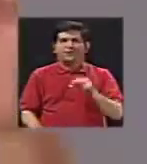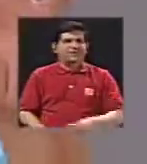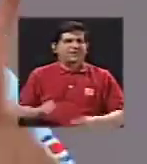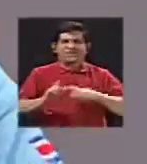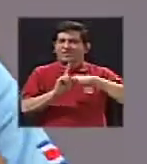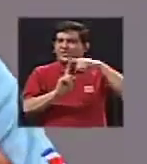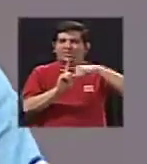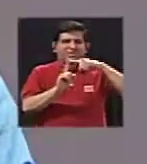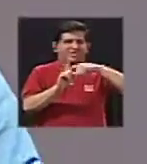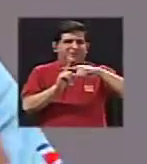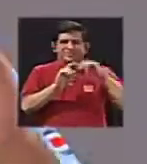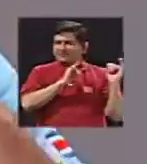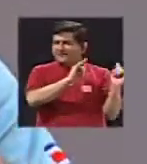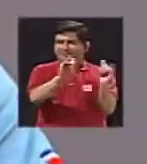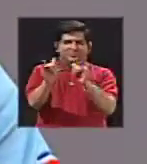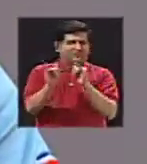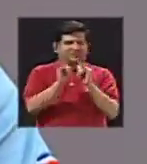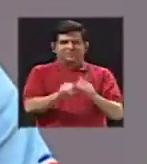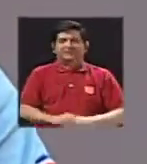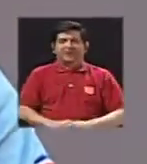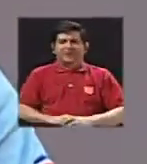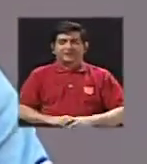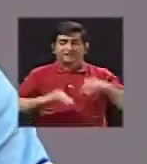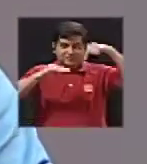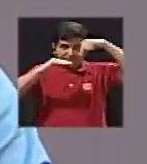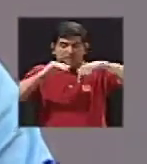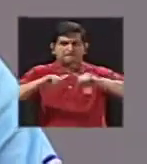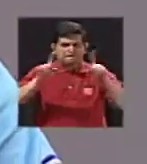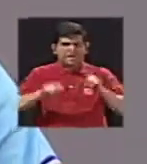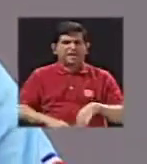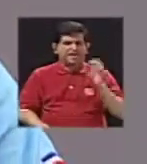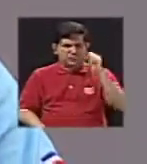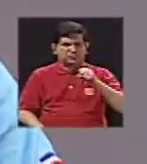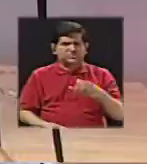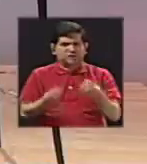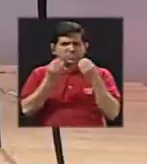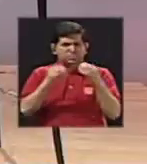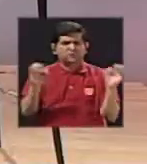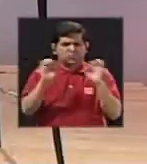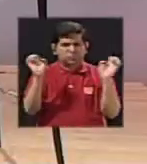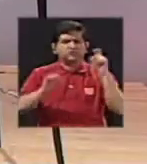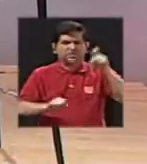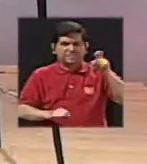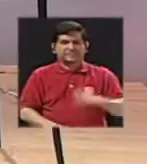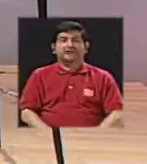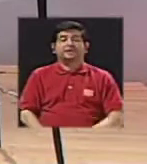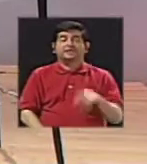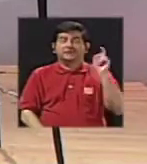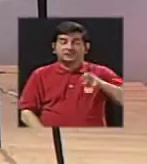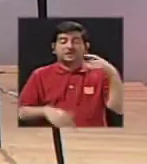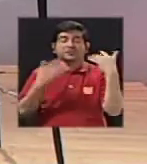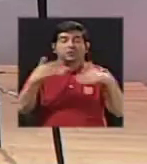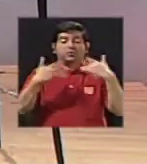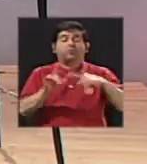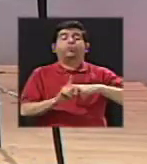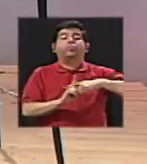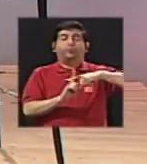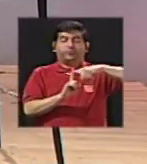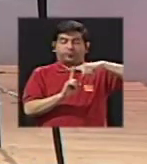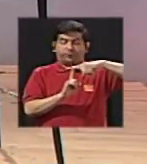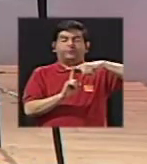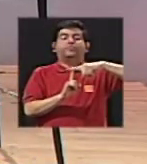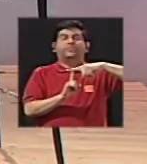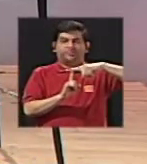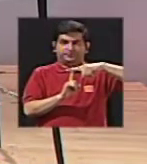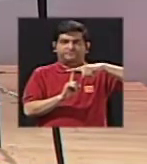temperatura del todo el lago no es la misma, conforme vamos bajando. Pero sí es una cantidad inmensa de energía que se requiere para cada... Se necesita muchísima temperatura, ¿verdad?,